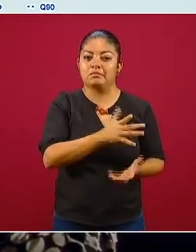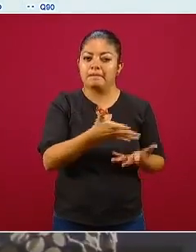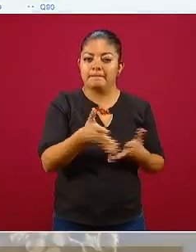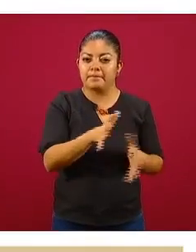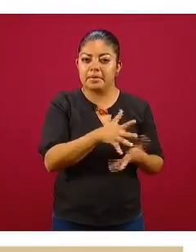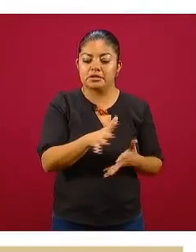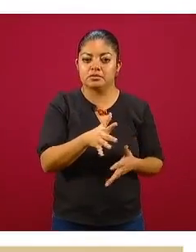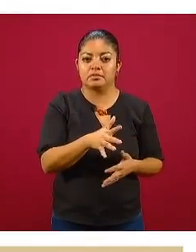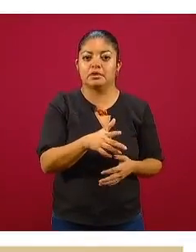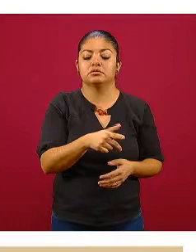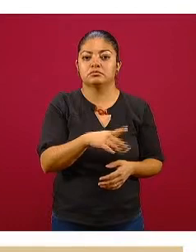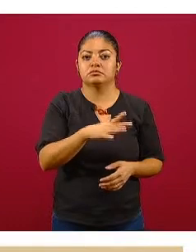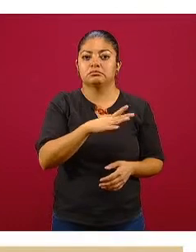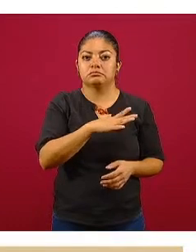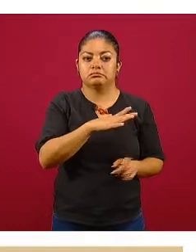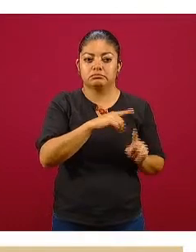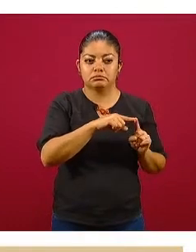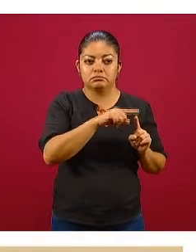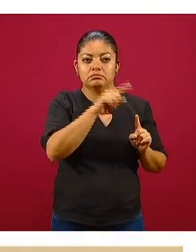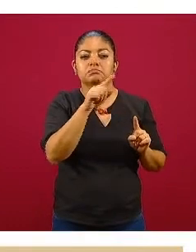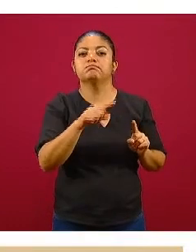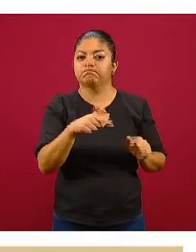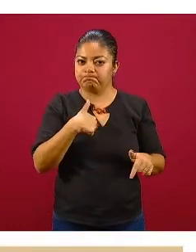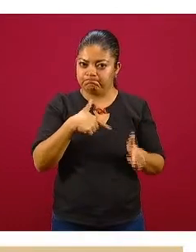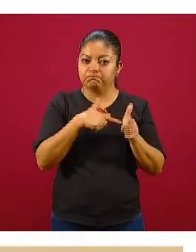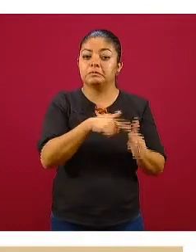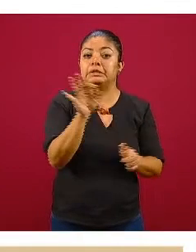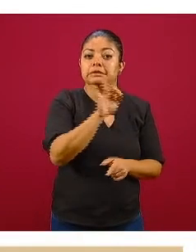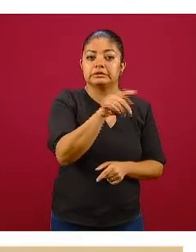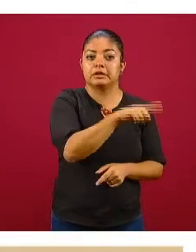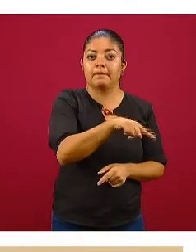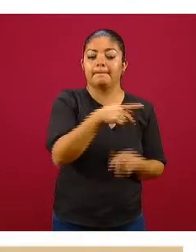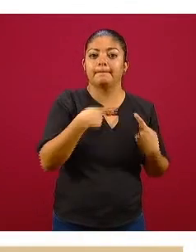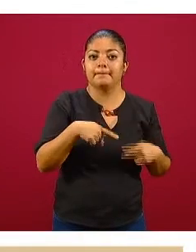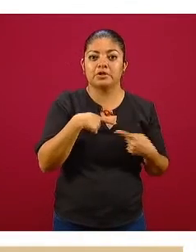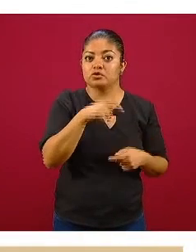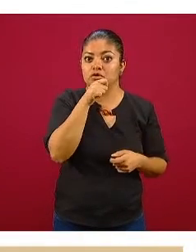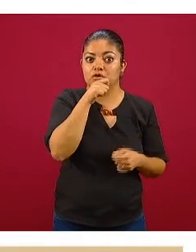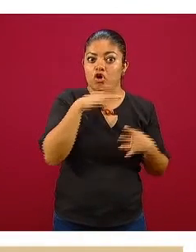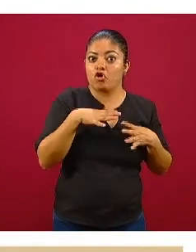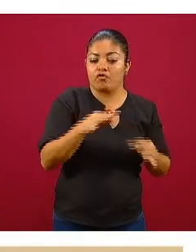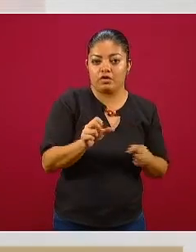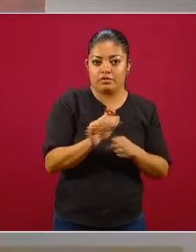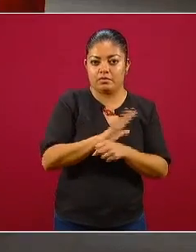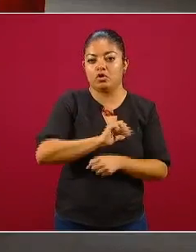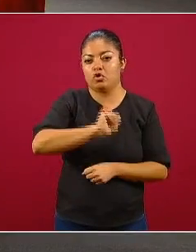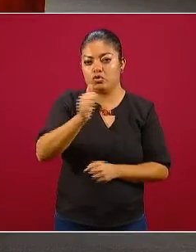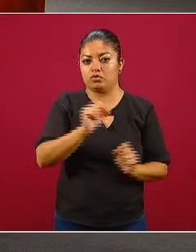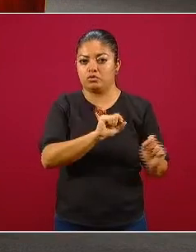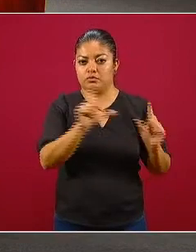patrón y estaremos viendo y dándole seguimiento a las fases finales de la curva. La siguiente,